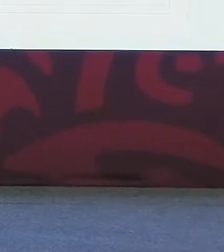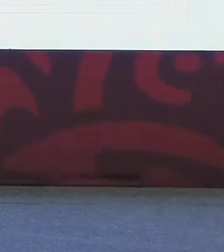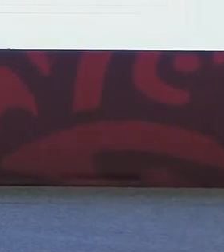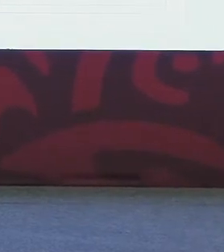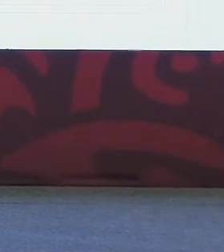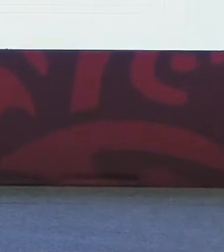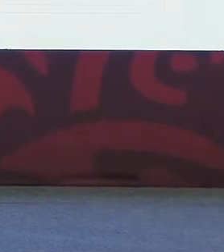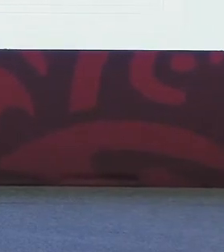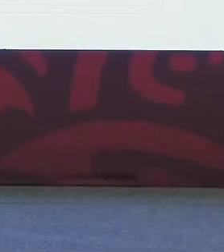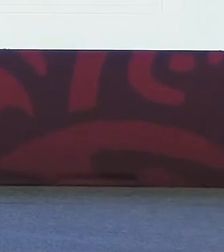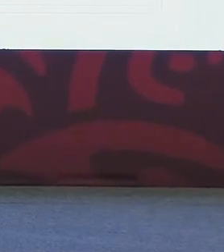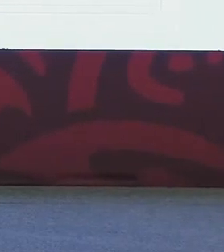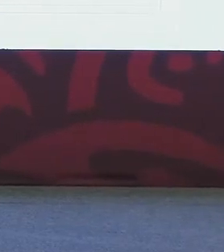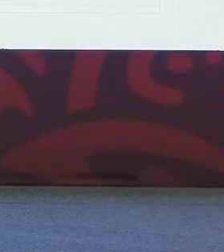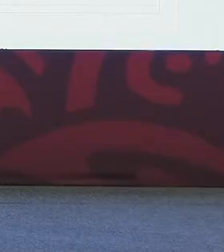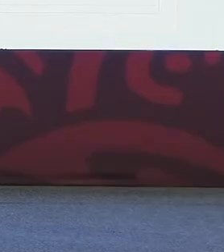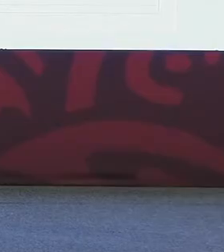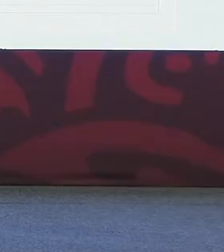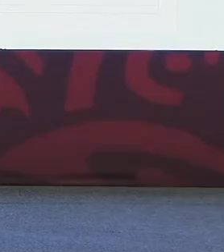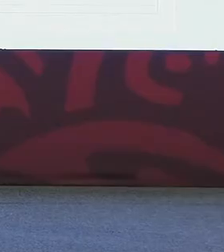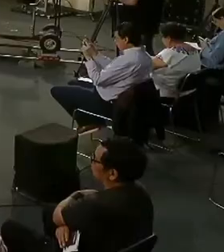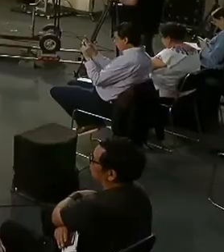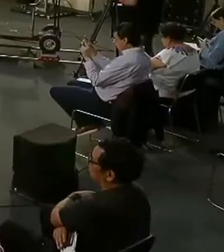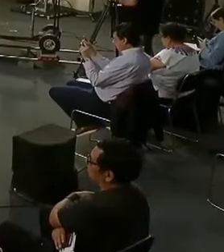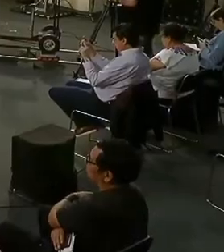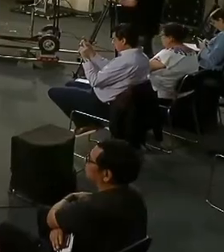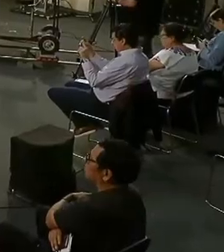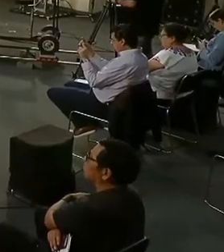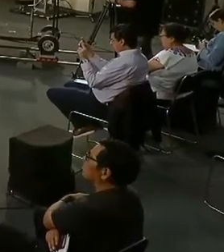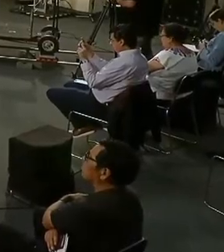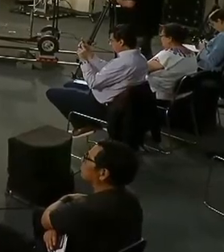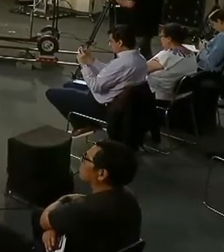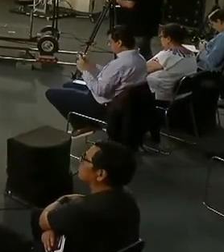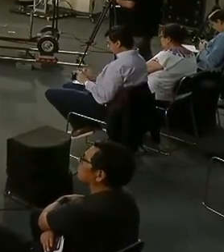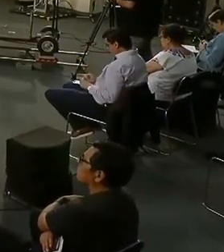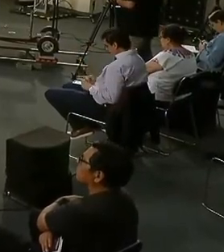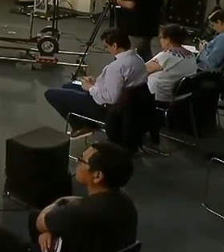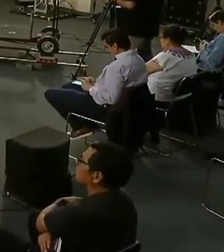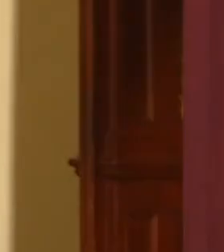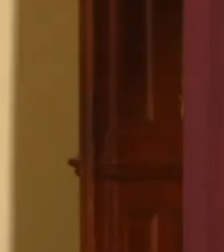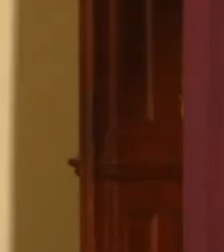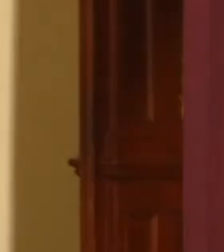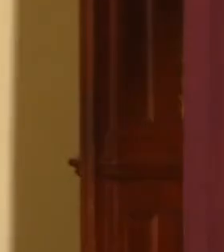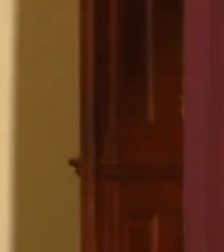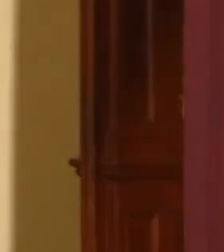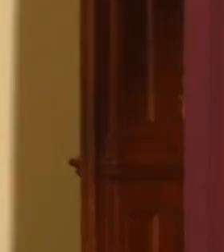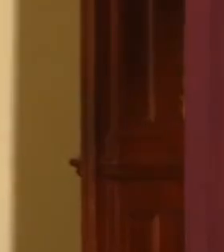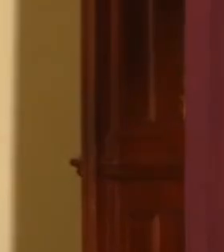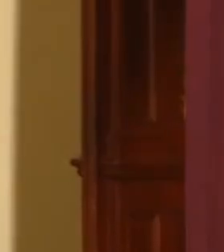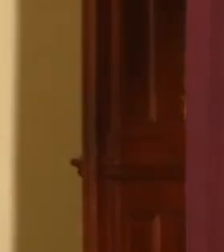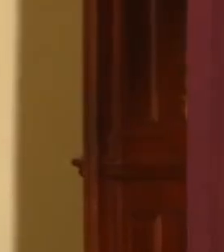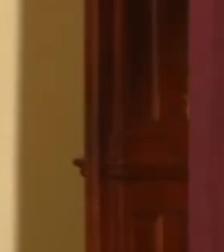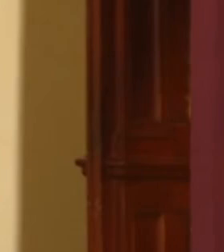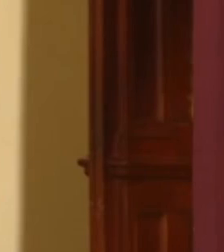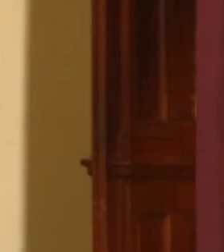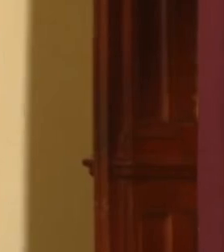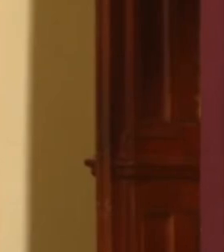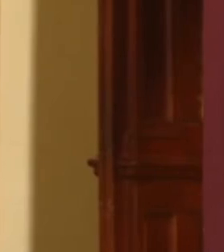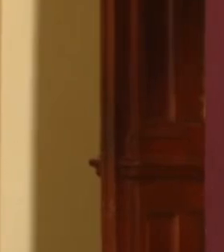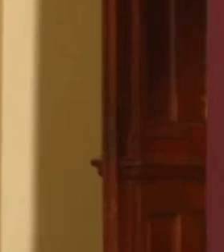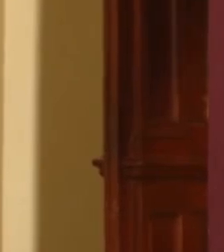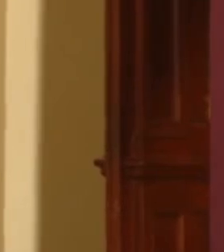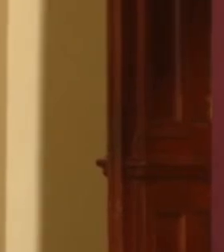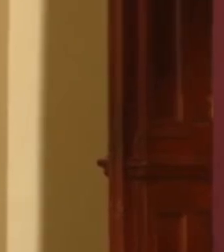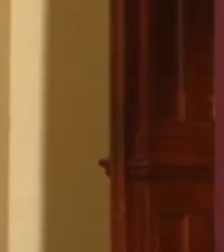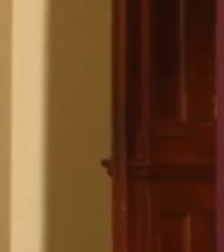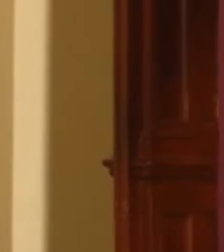cumplimiento de las responsabilidades del alumno, cuidar el cumplimiento y las responsabilidades del papá, en el apoyo de las actividades de sus